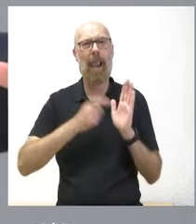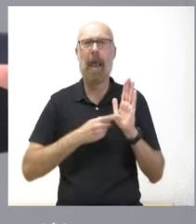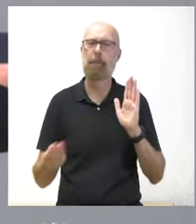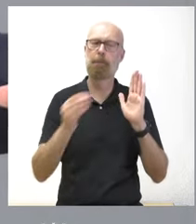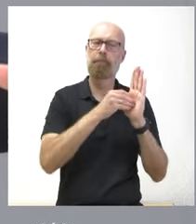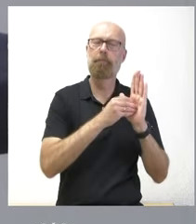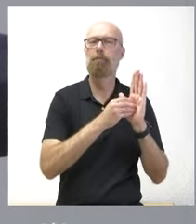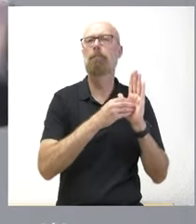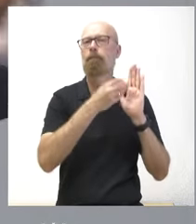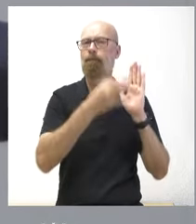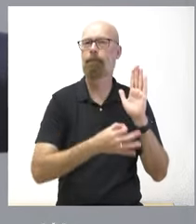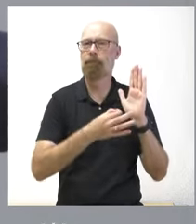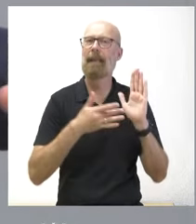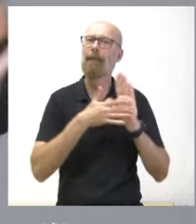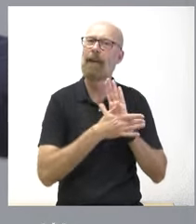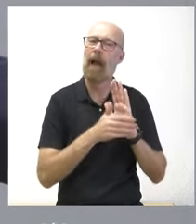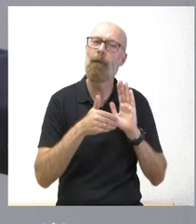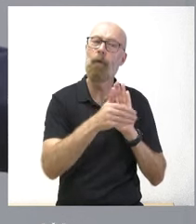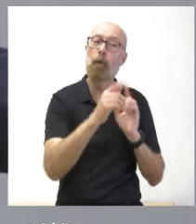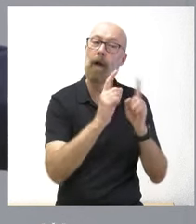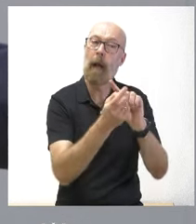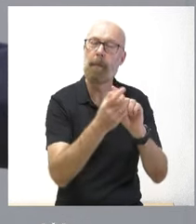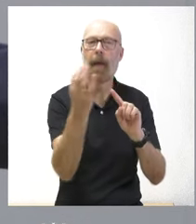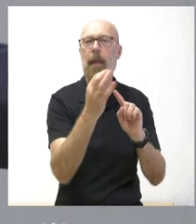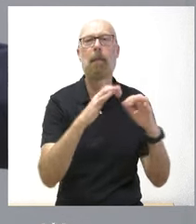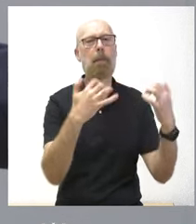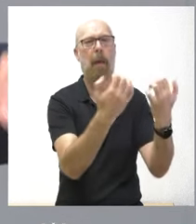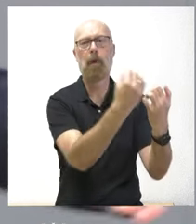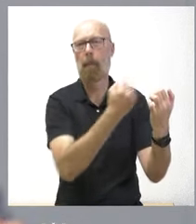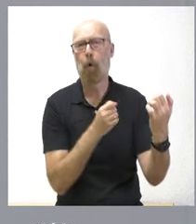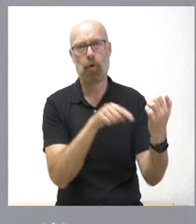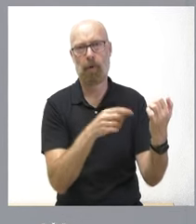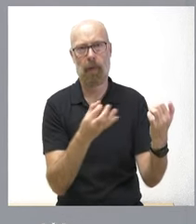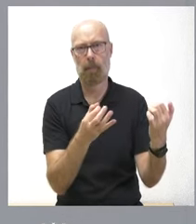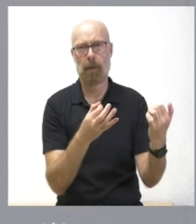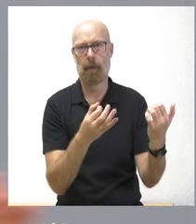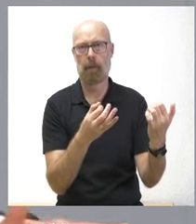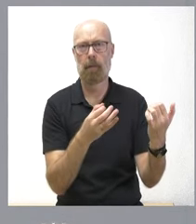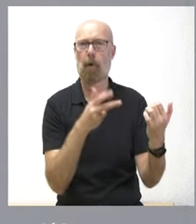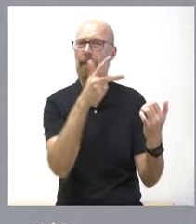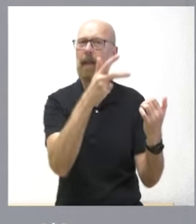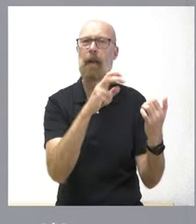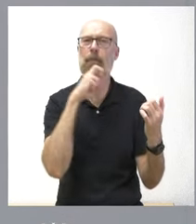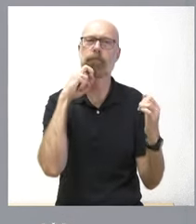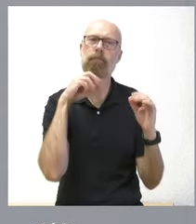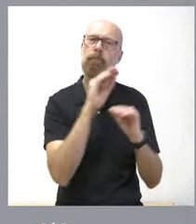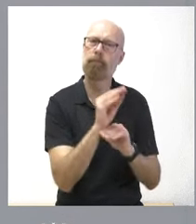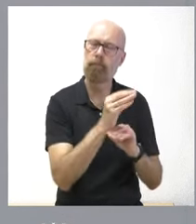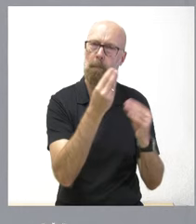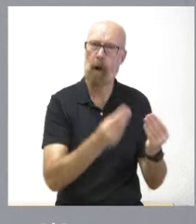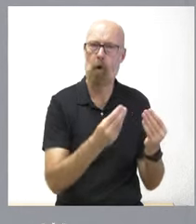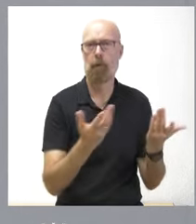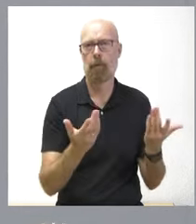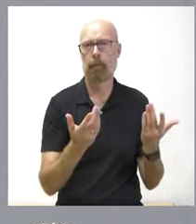exigirá de una mayoría parlamentaria suficiente el rebajar esos derechos. Ya no dependerá solo de la voluntad